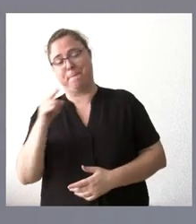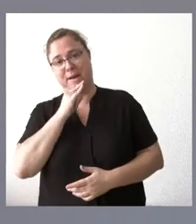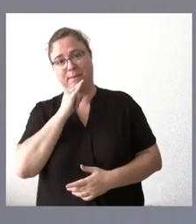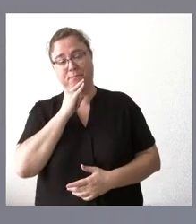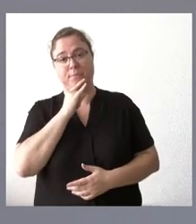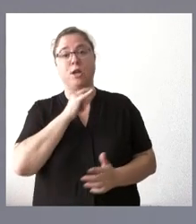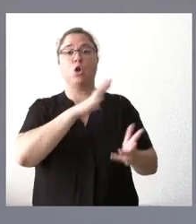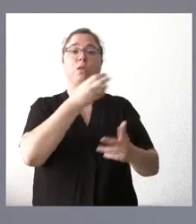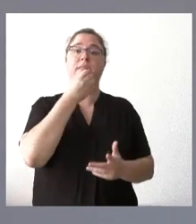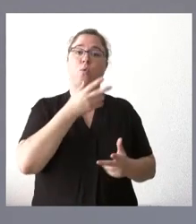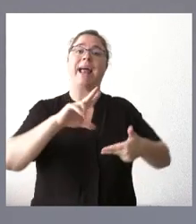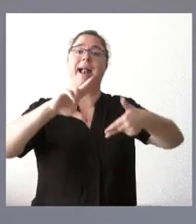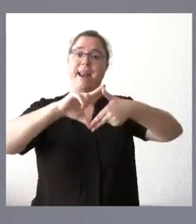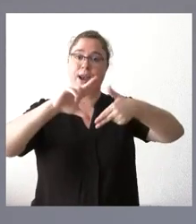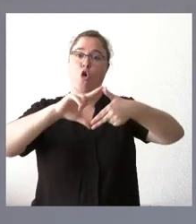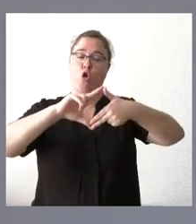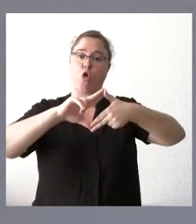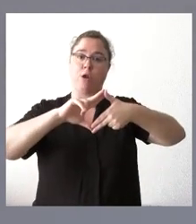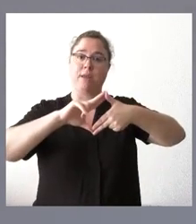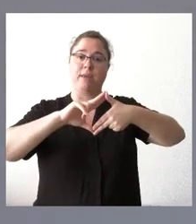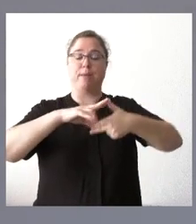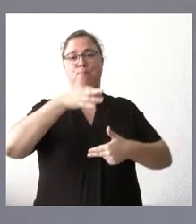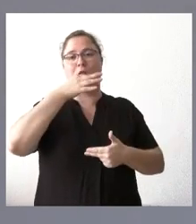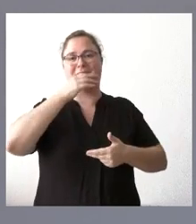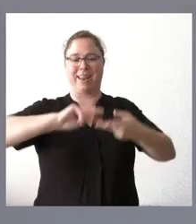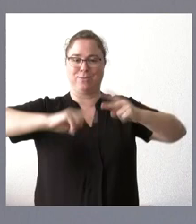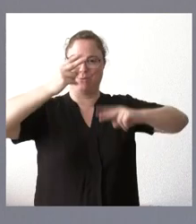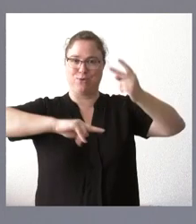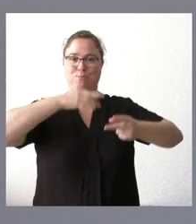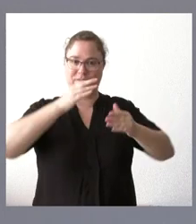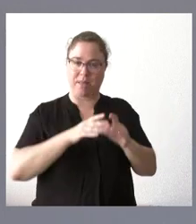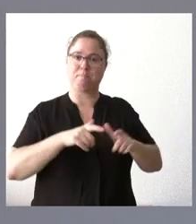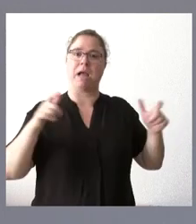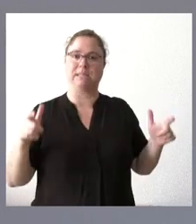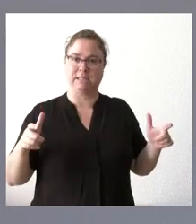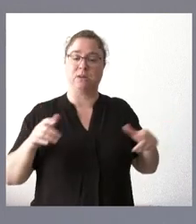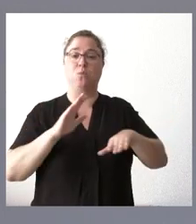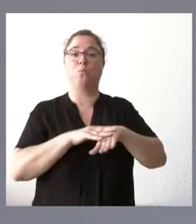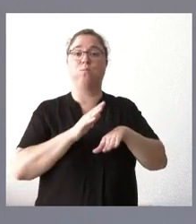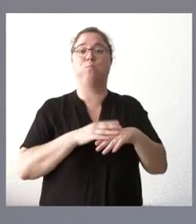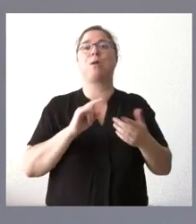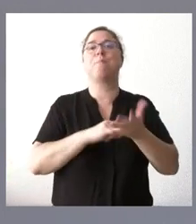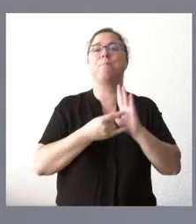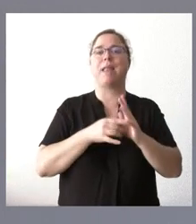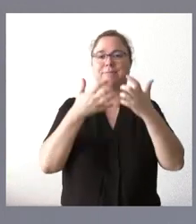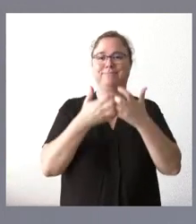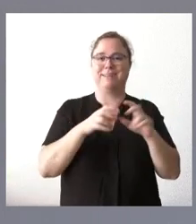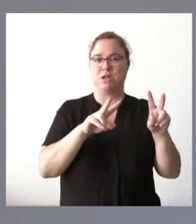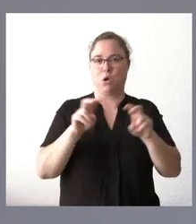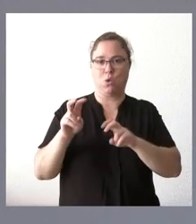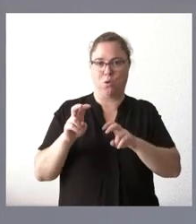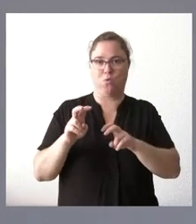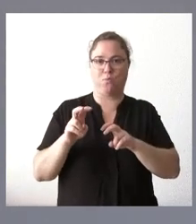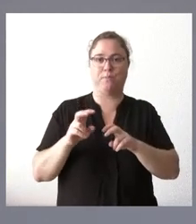Renault ampliaba su turno de tarde para prestar servicio como consecuencia de su nuevo plan industrial y de los nuevos modelos que quiere